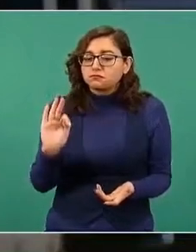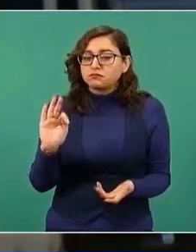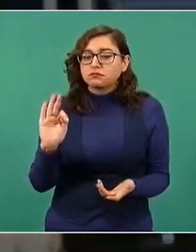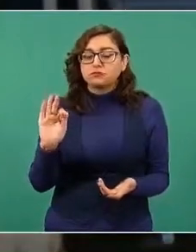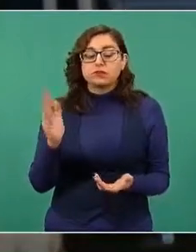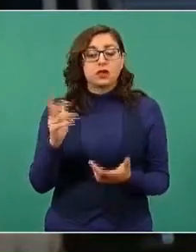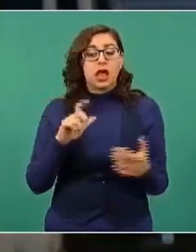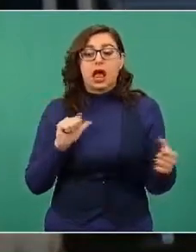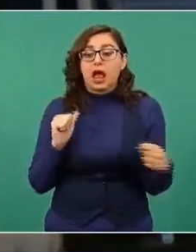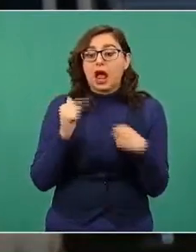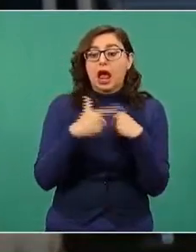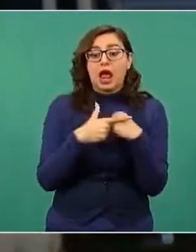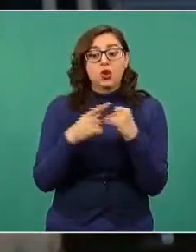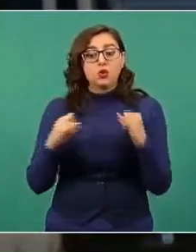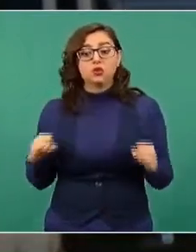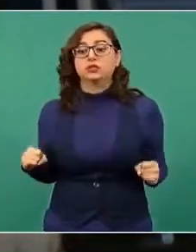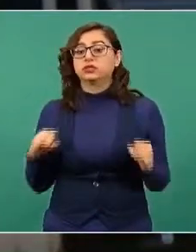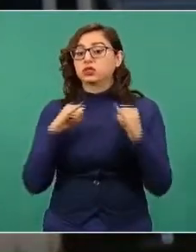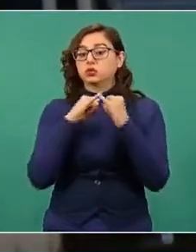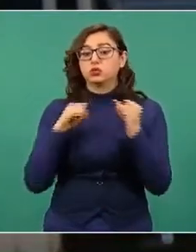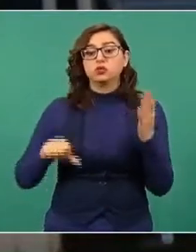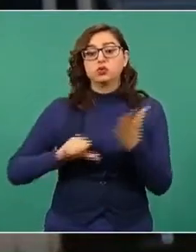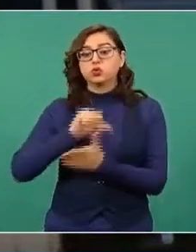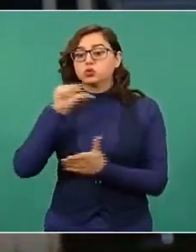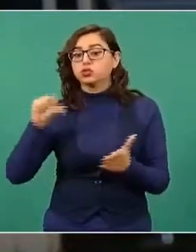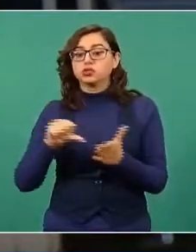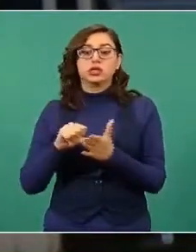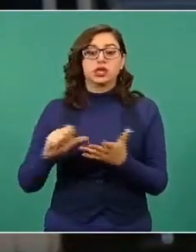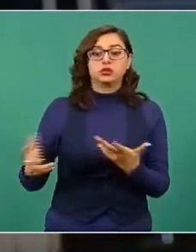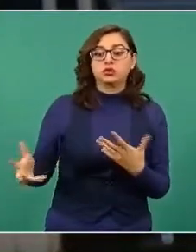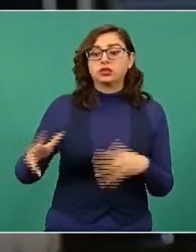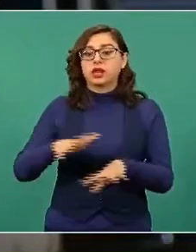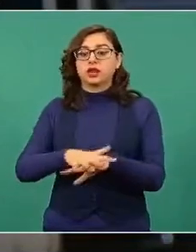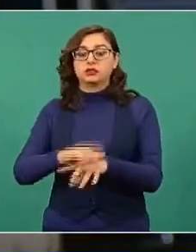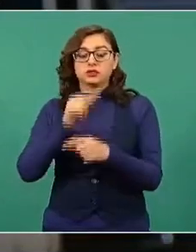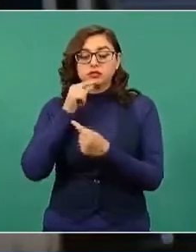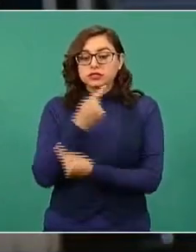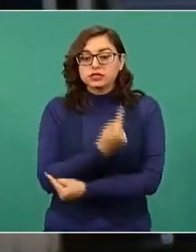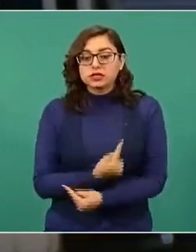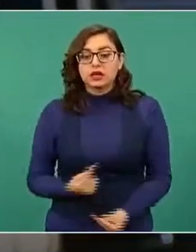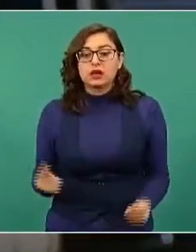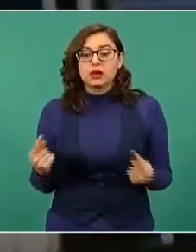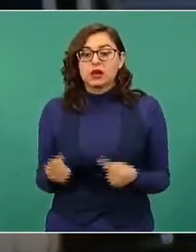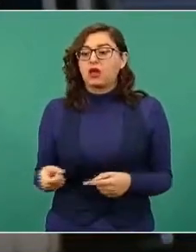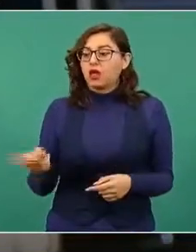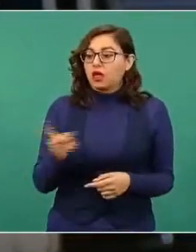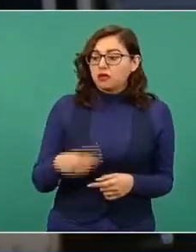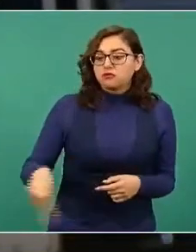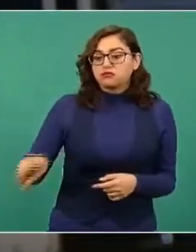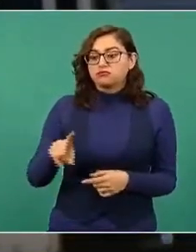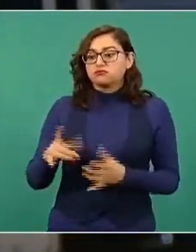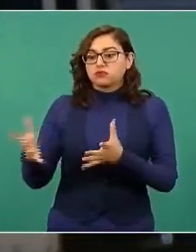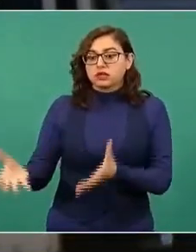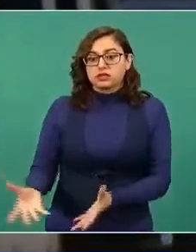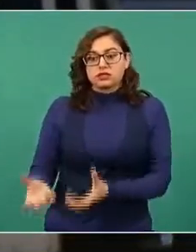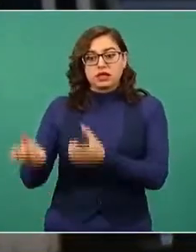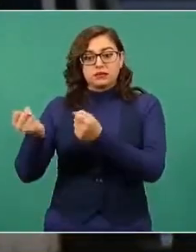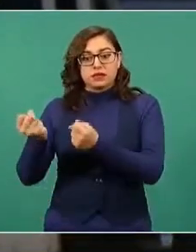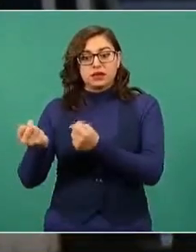instituto, no sé cómo se le llama, un centro de integración infantil donde se pueda rescatar